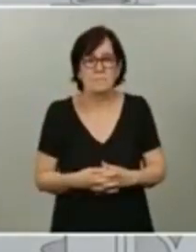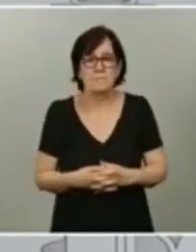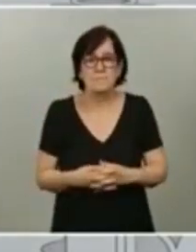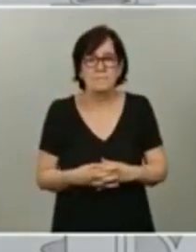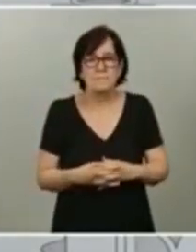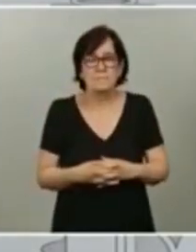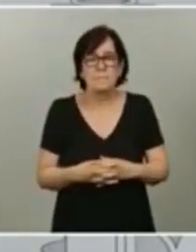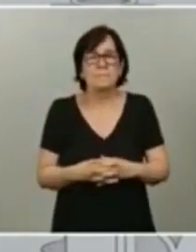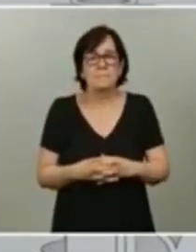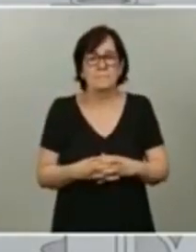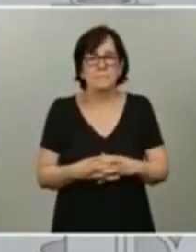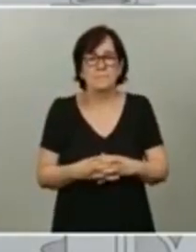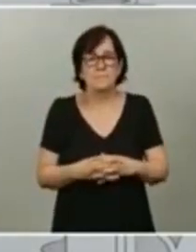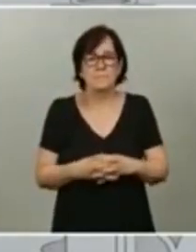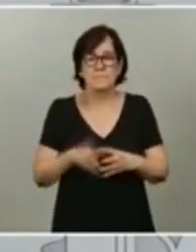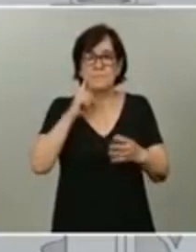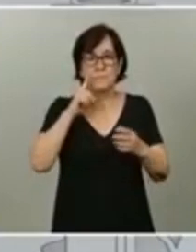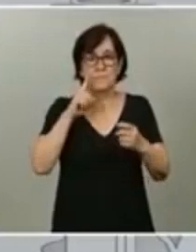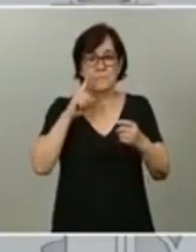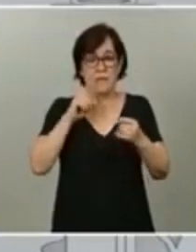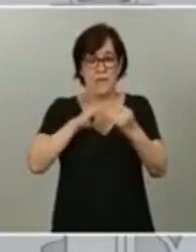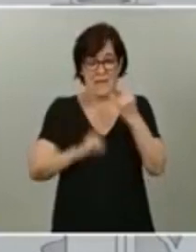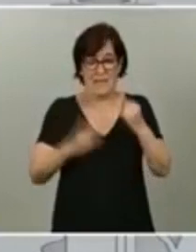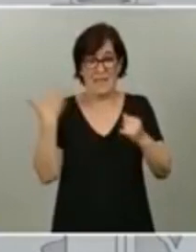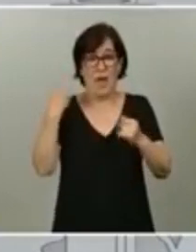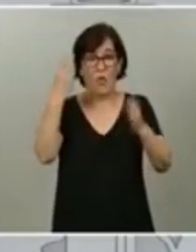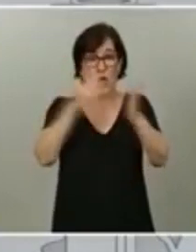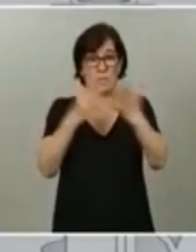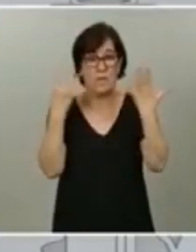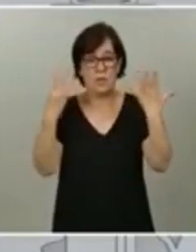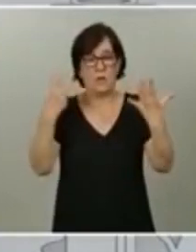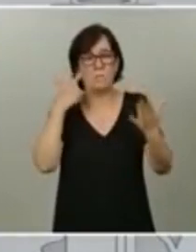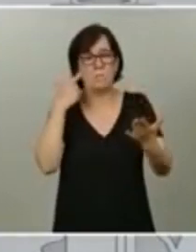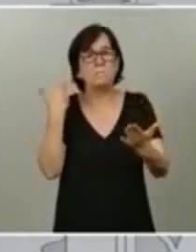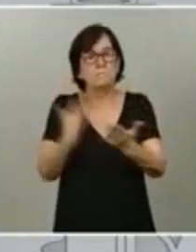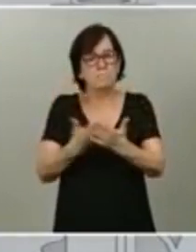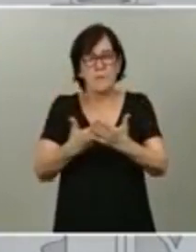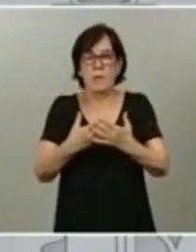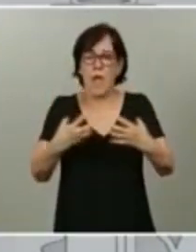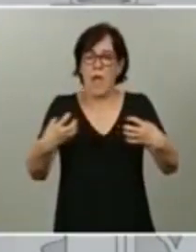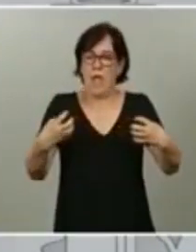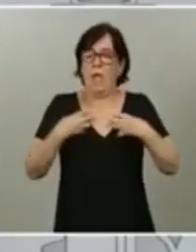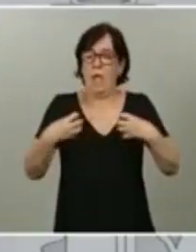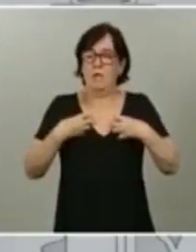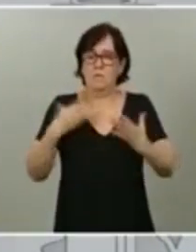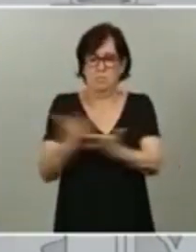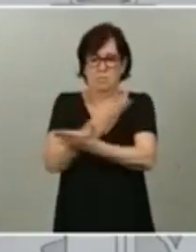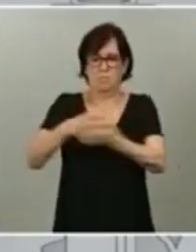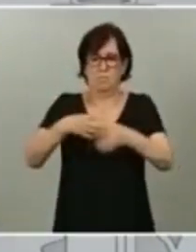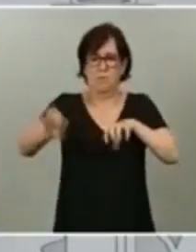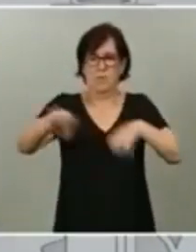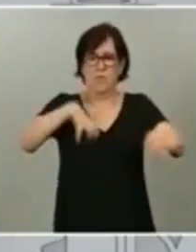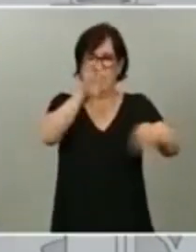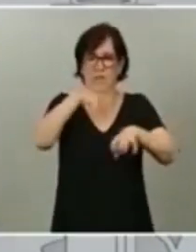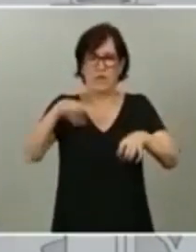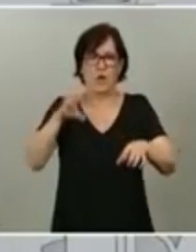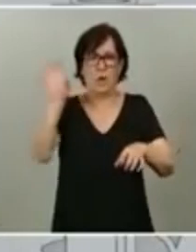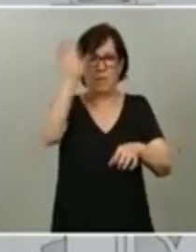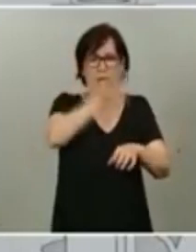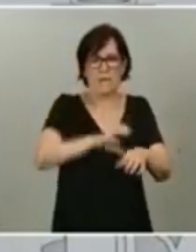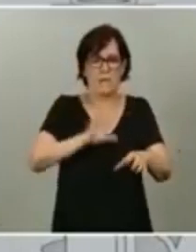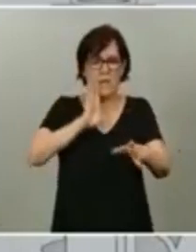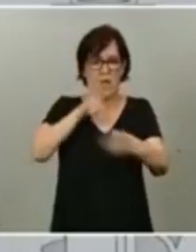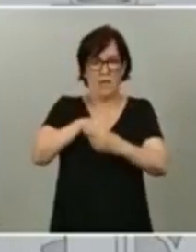En la crisis de 2008 ya comprobamos que el egoísmo, que la división entre países y dentro también de los países,